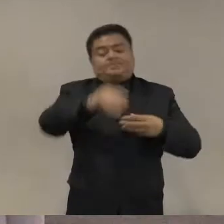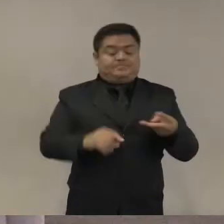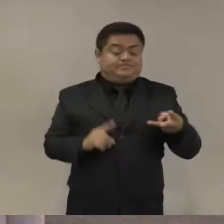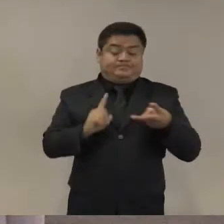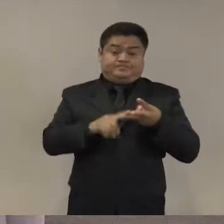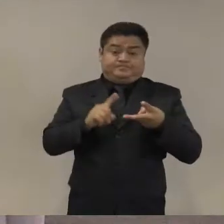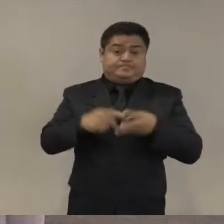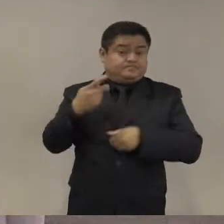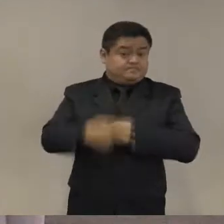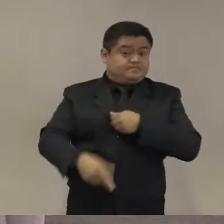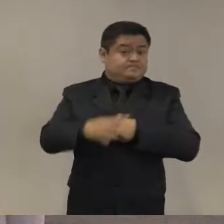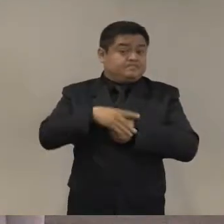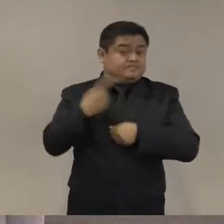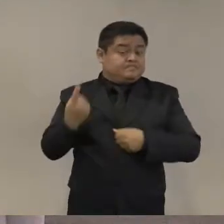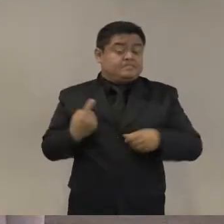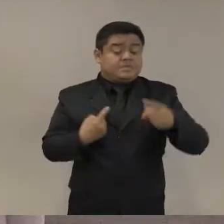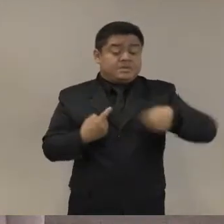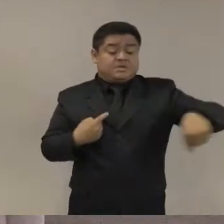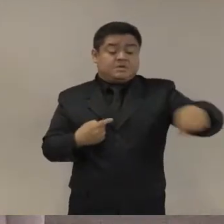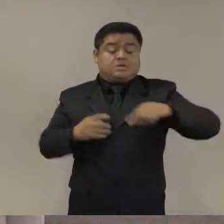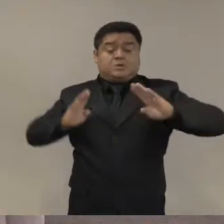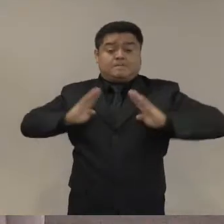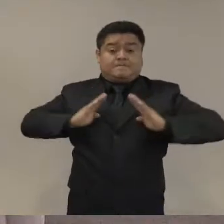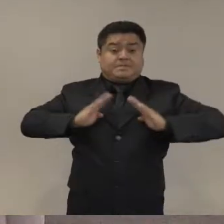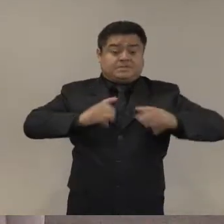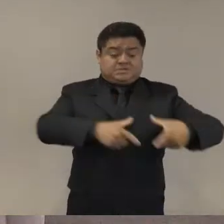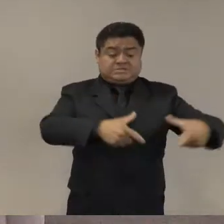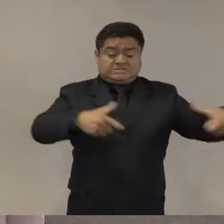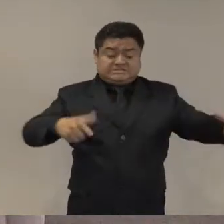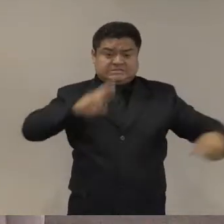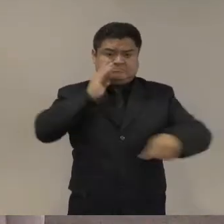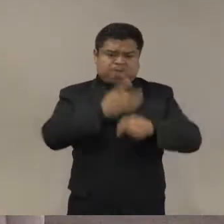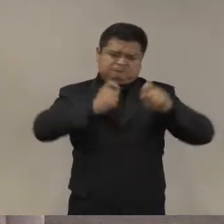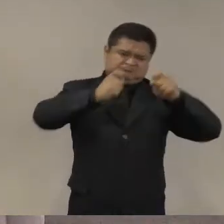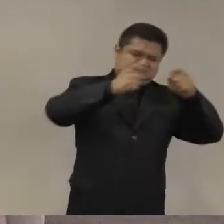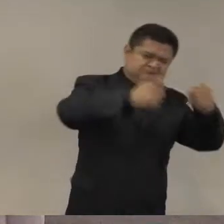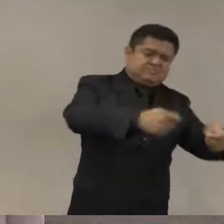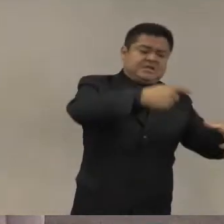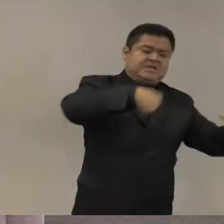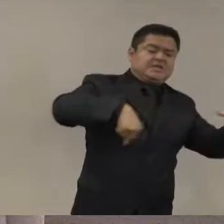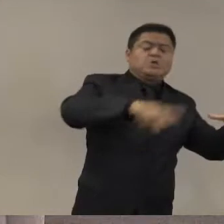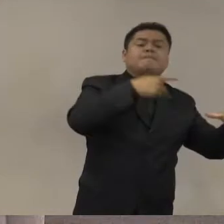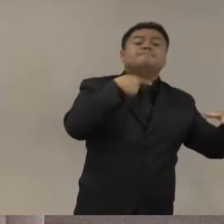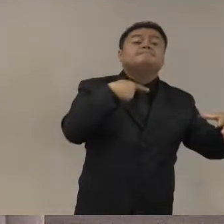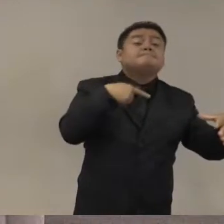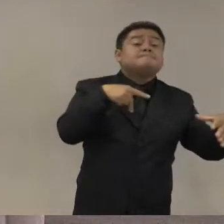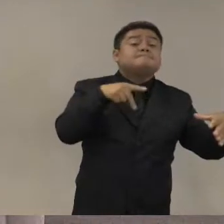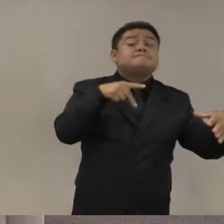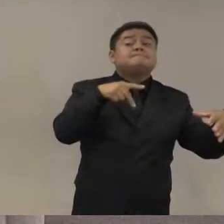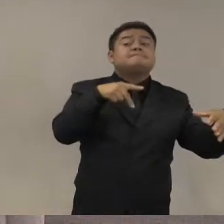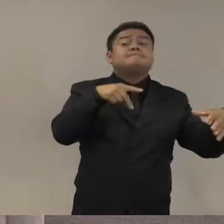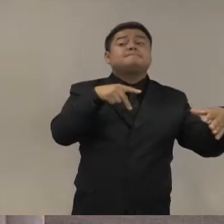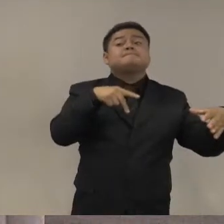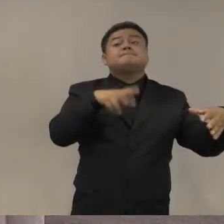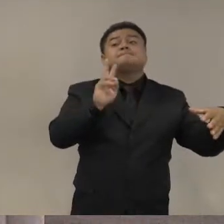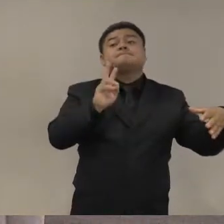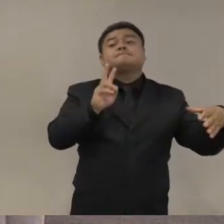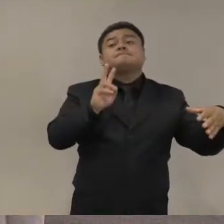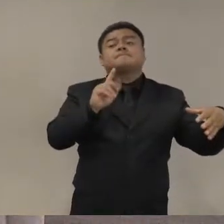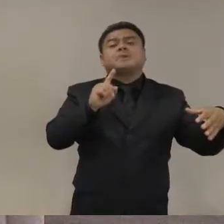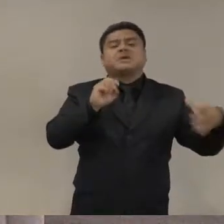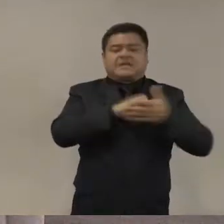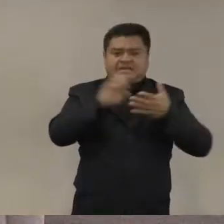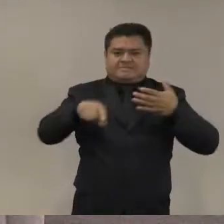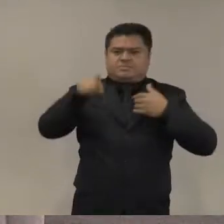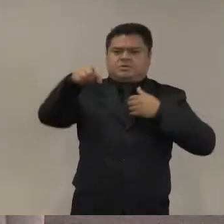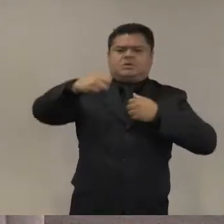la participación de fuerzas armadas a tareas que inclusive ni siquiera deberían cumplir las instituciones civiles como por ejemplo protestas y